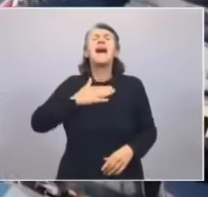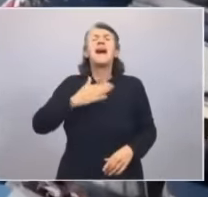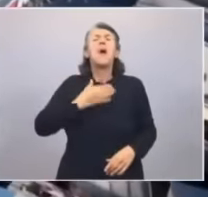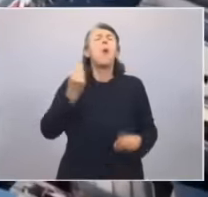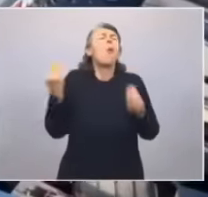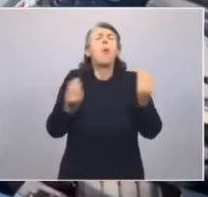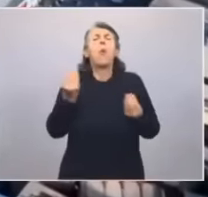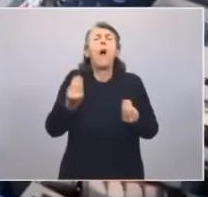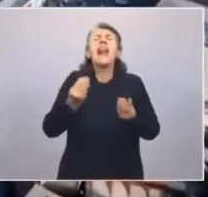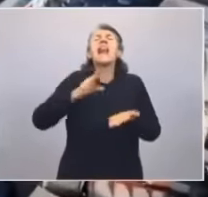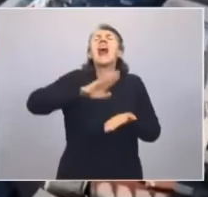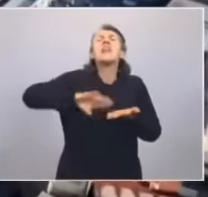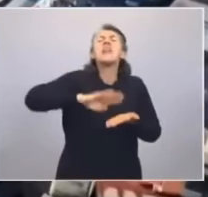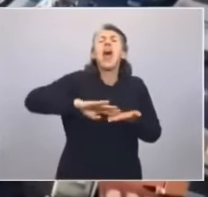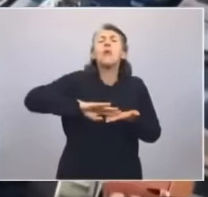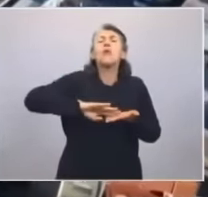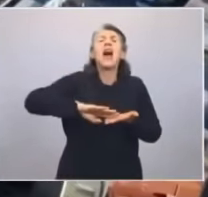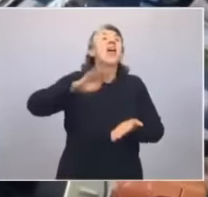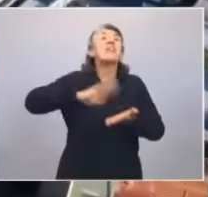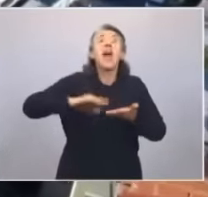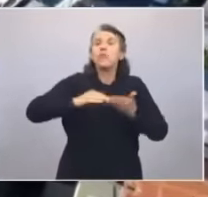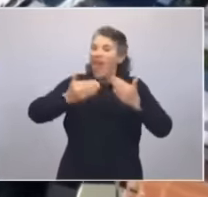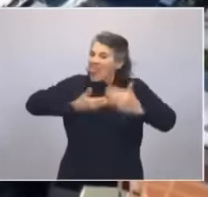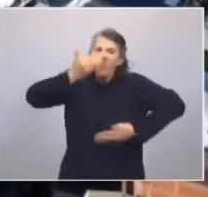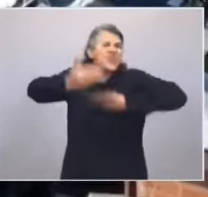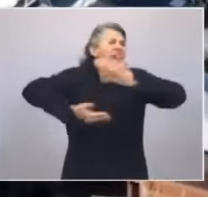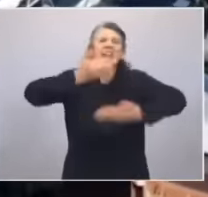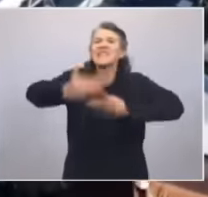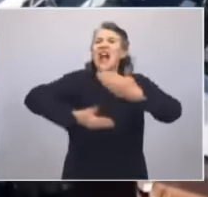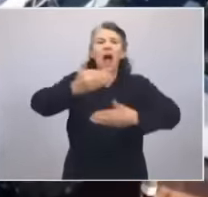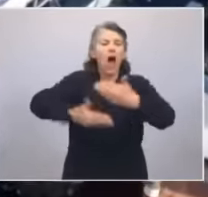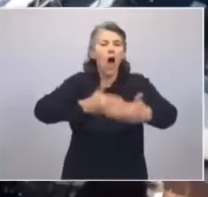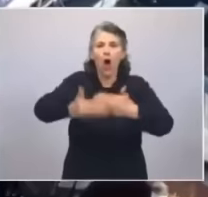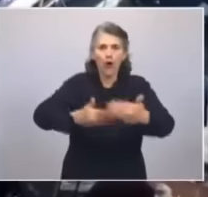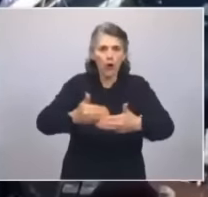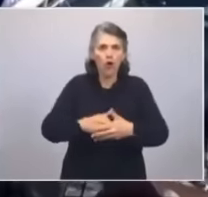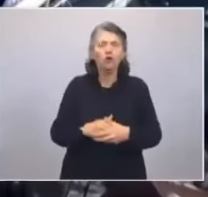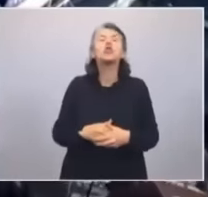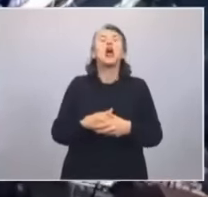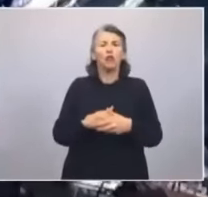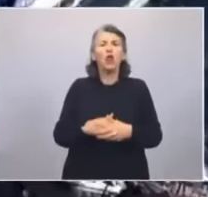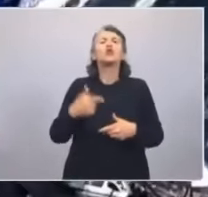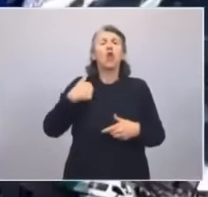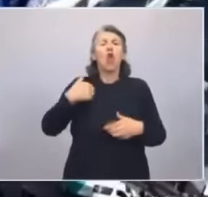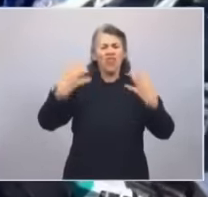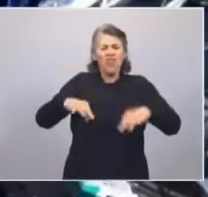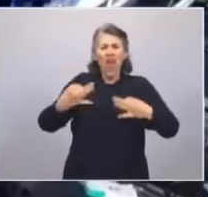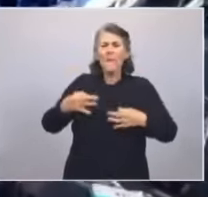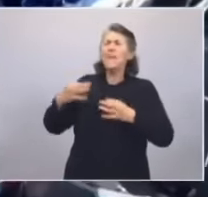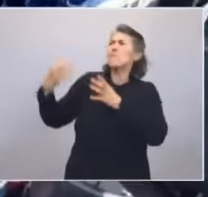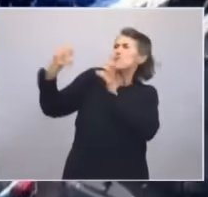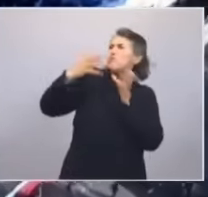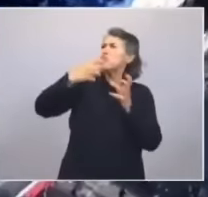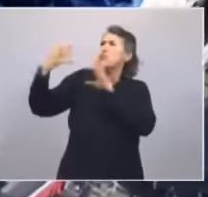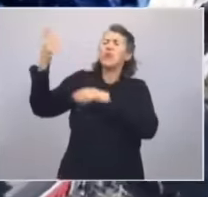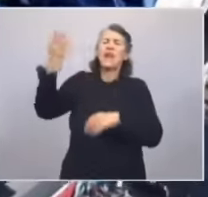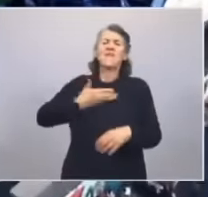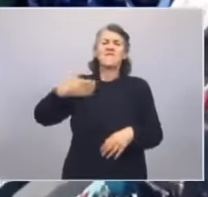desarrollo y la tenemos que pagar sobre la base de una discusión honesta y firme.